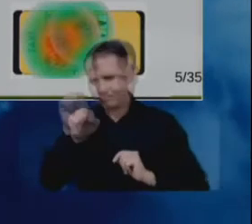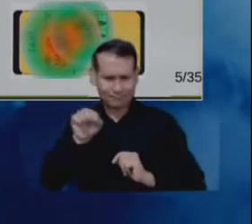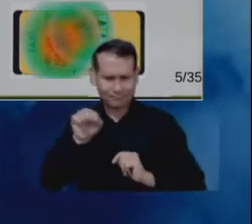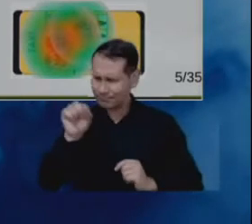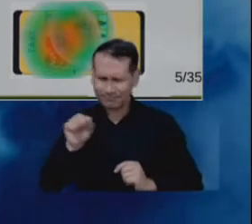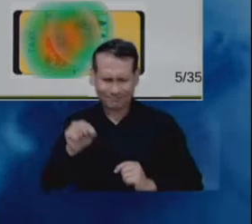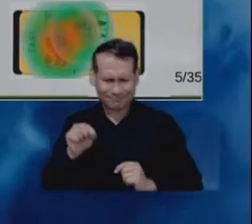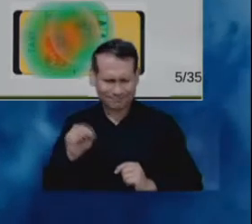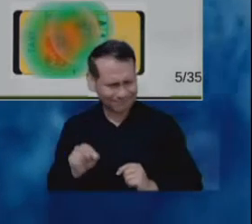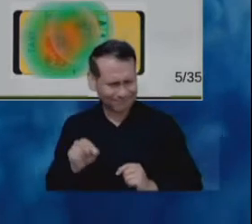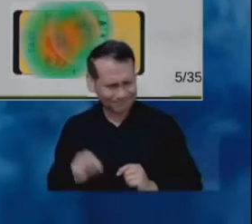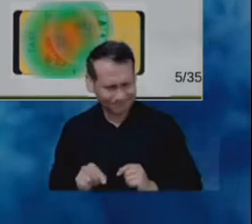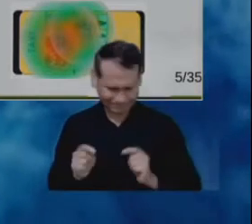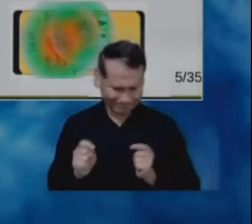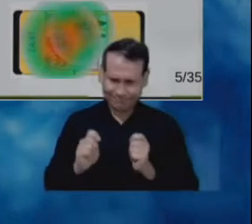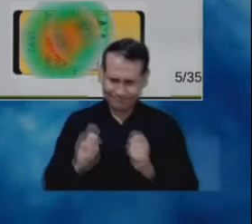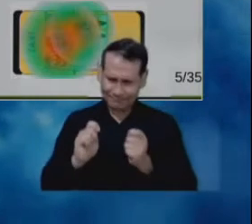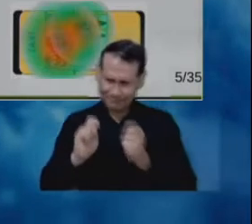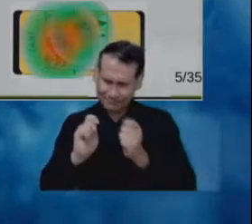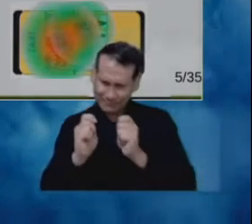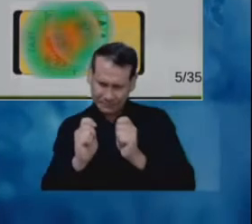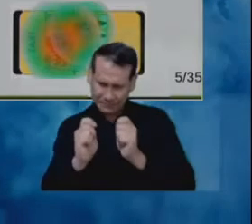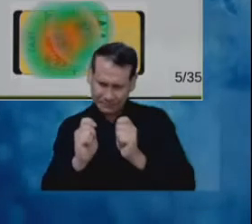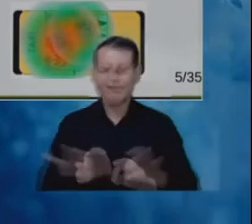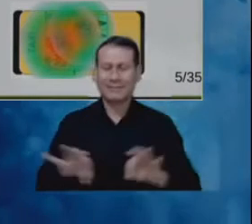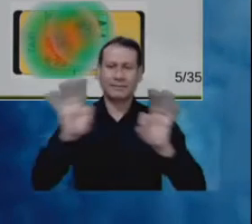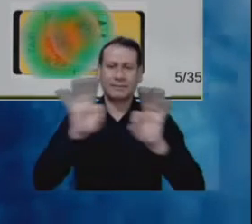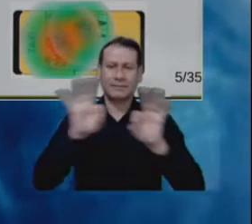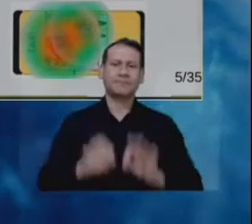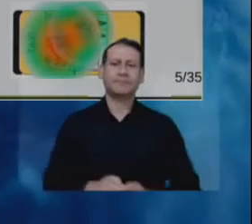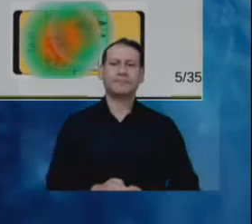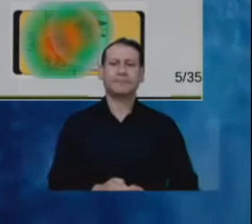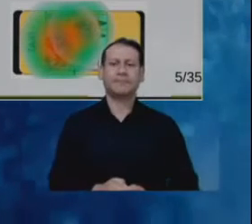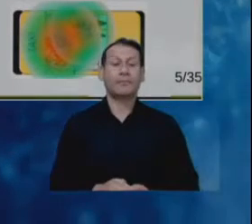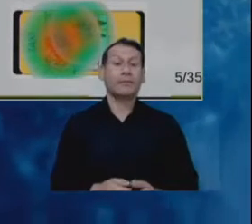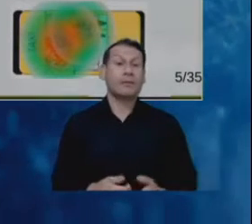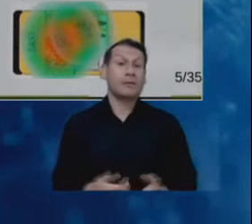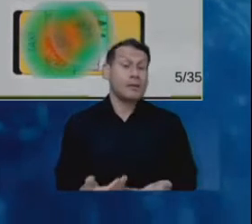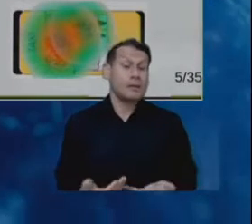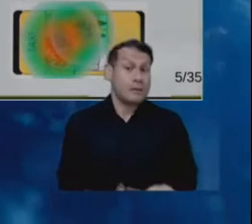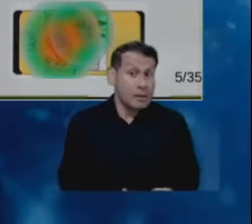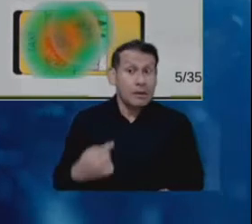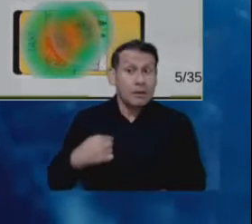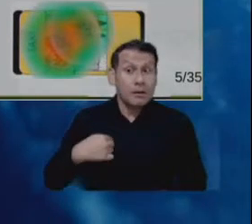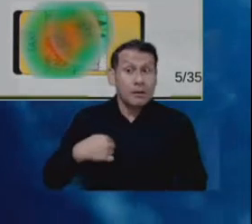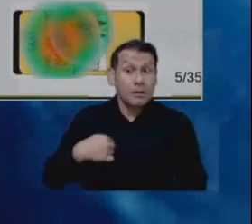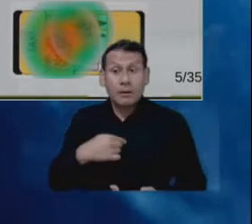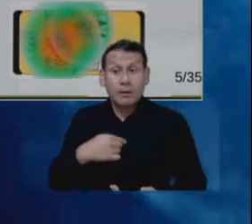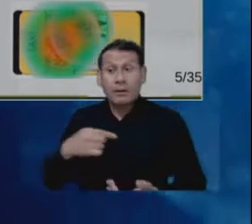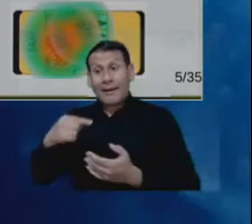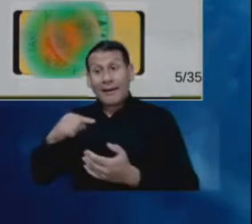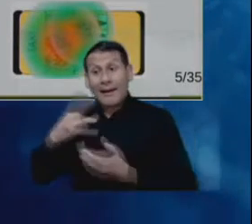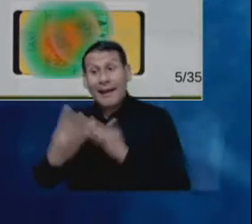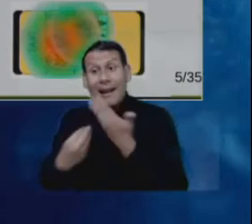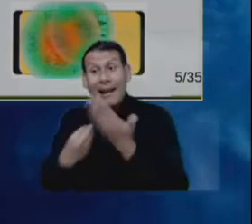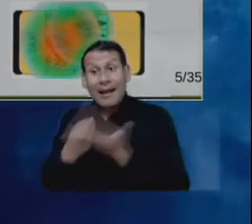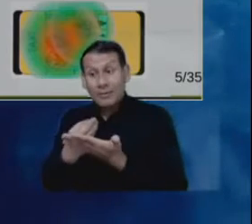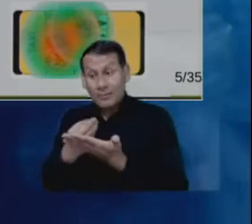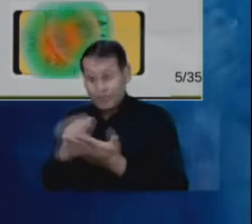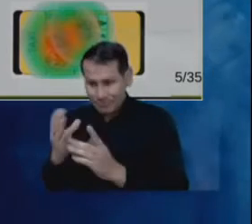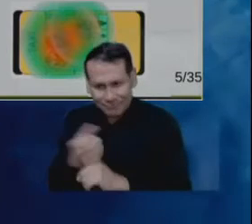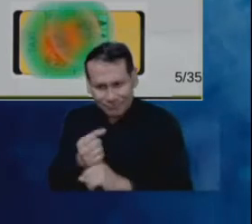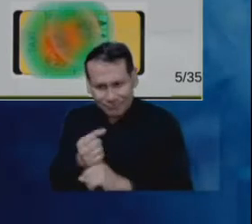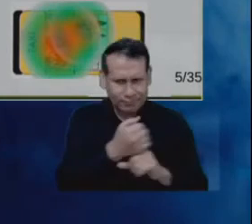importante estar muy seguros sobre la precisión de los resultados que se va obtener allí. Entonces esa es una parte